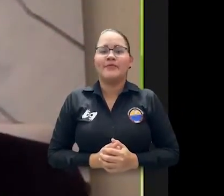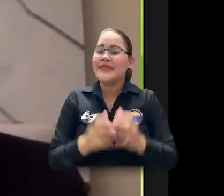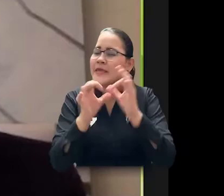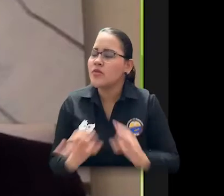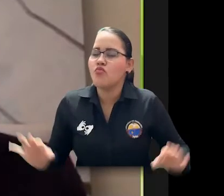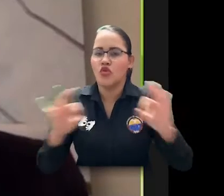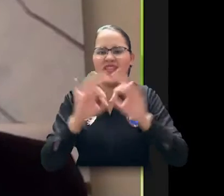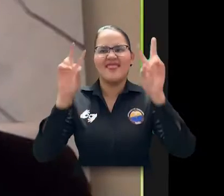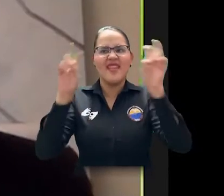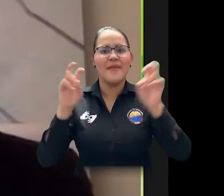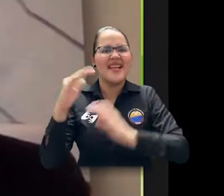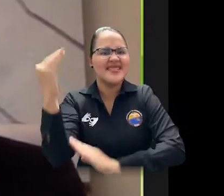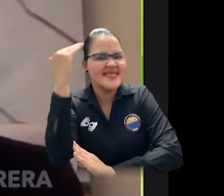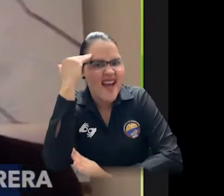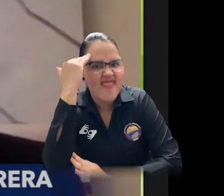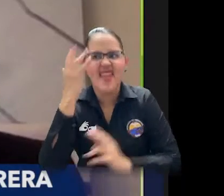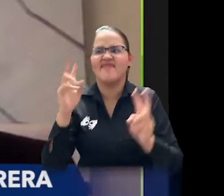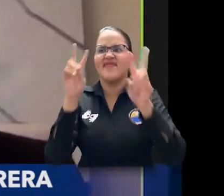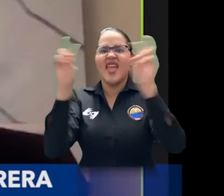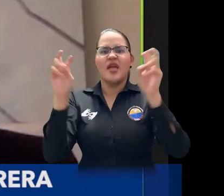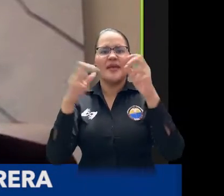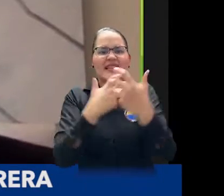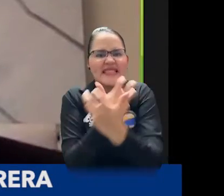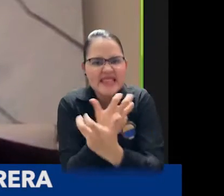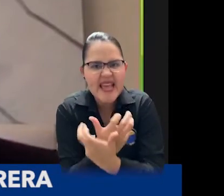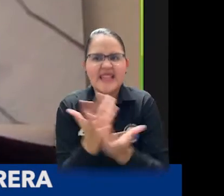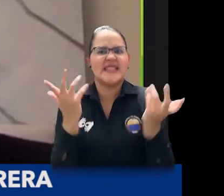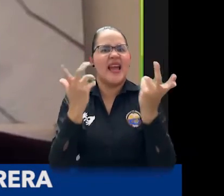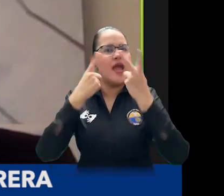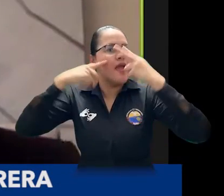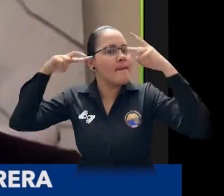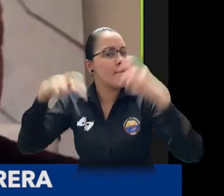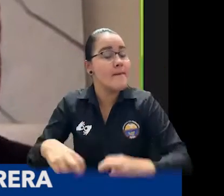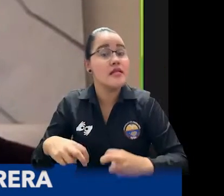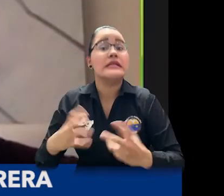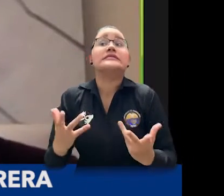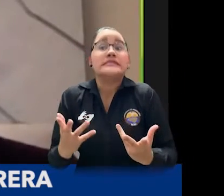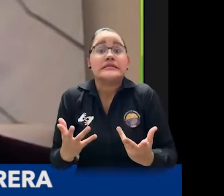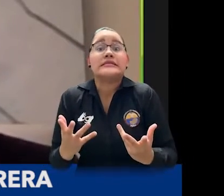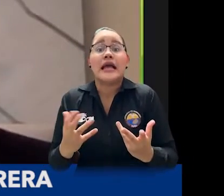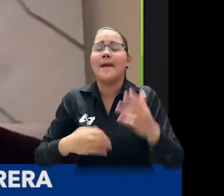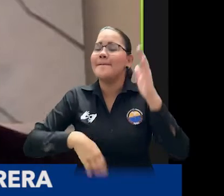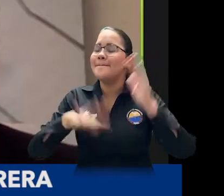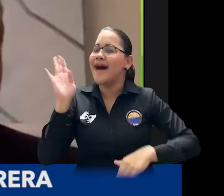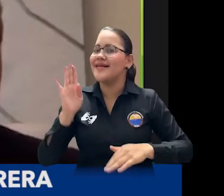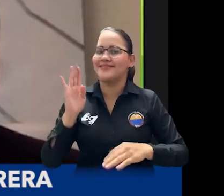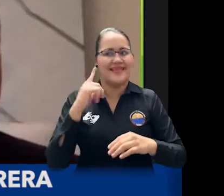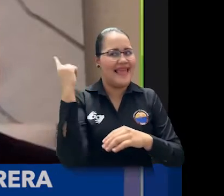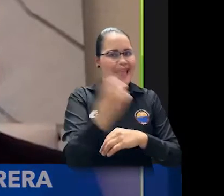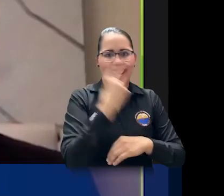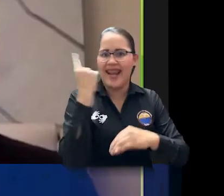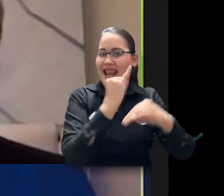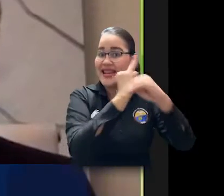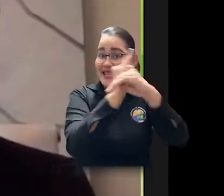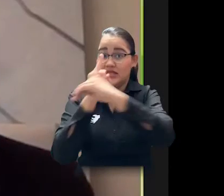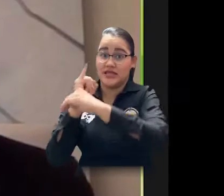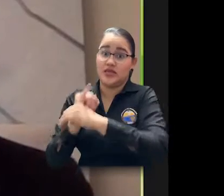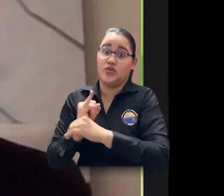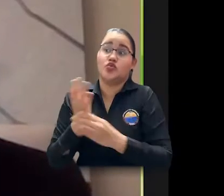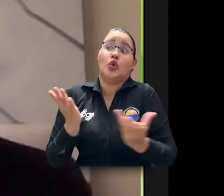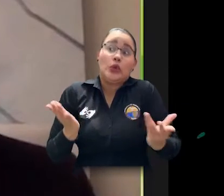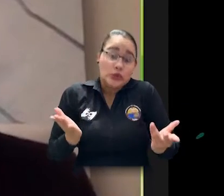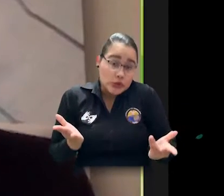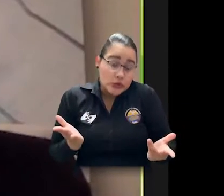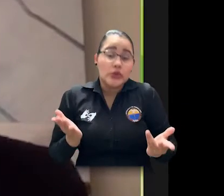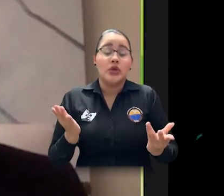saber, asuntos científicos, asuntos de la verdad y de la investigación, las instituciones y desde